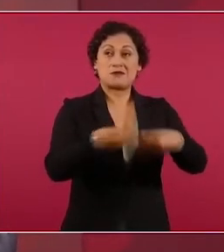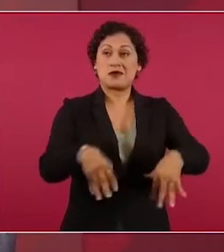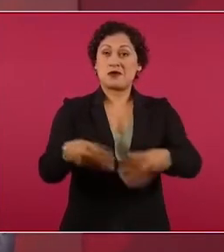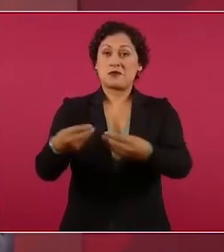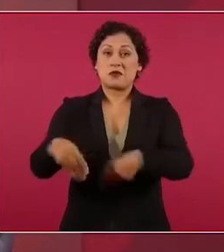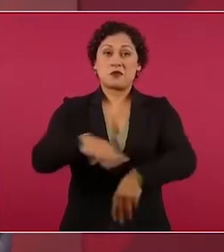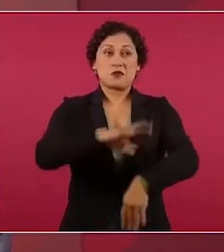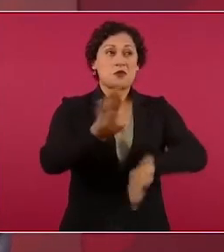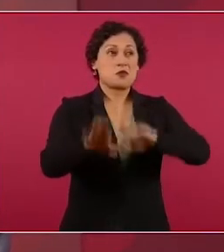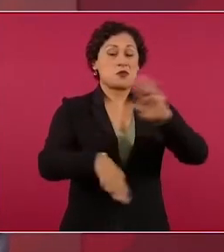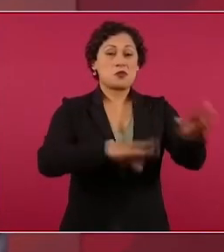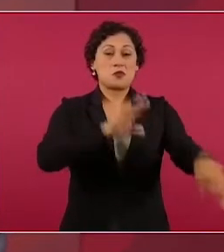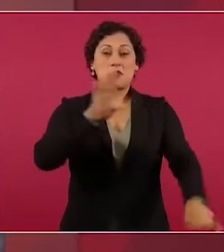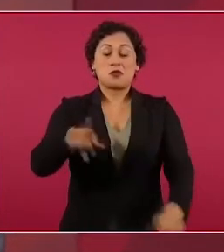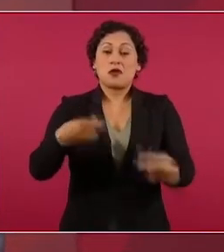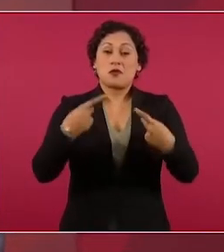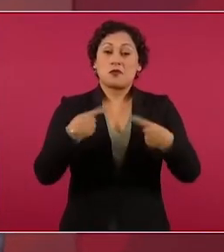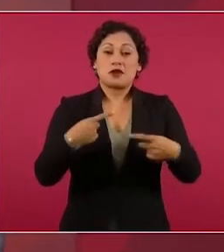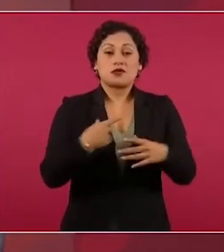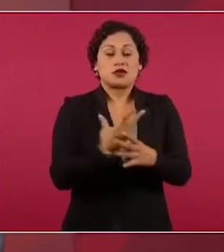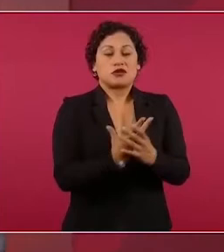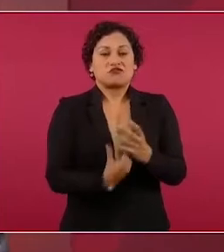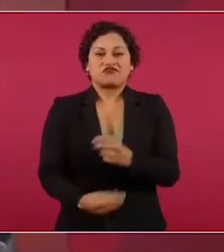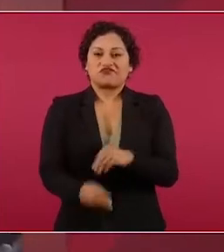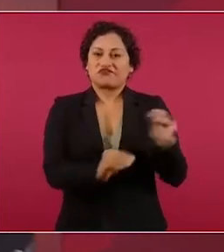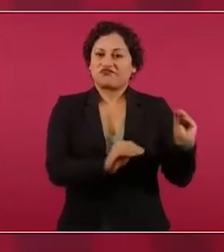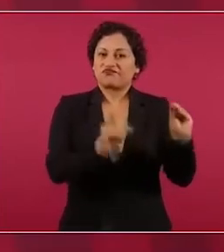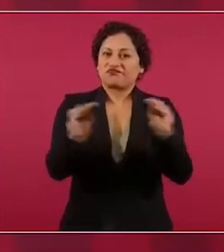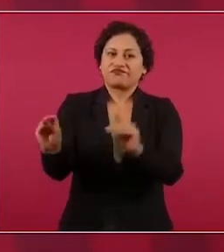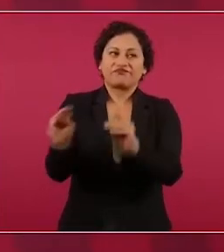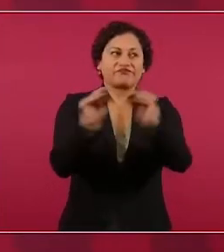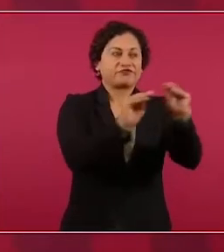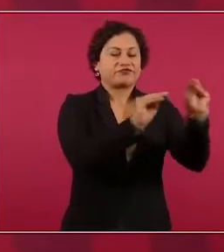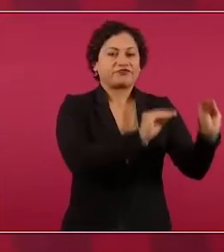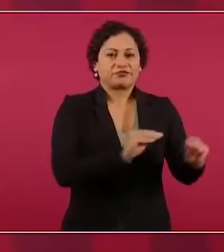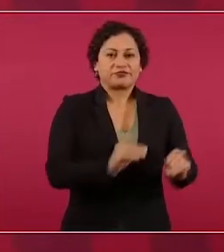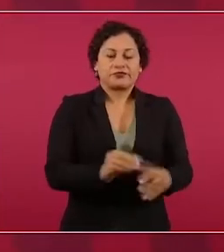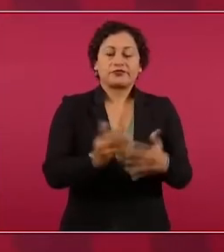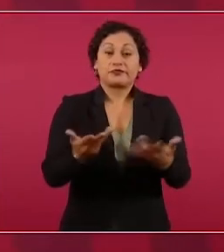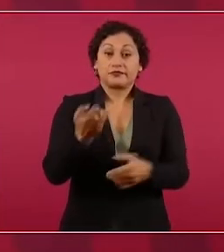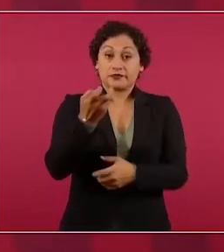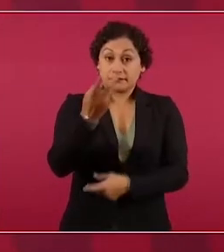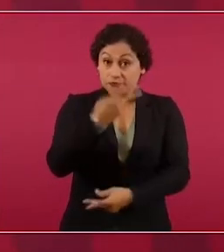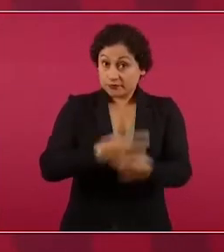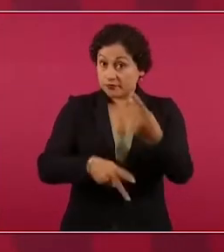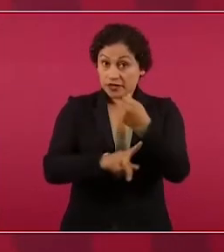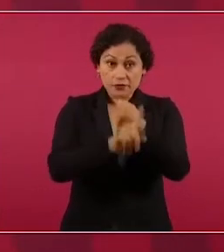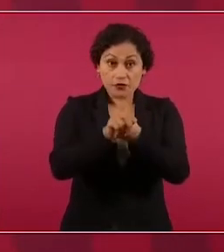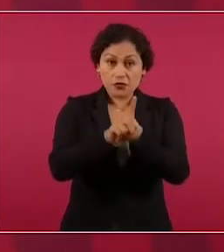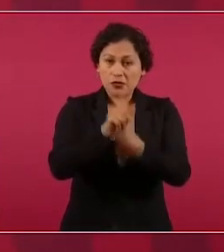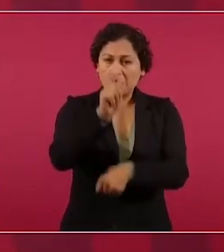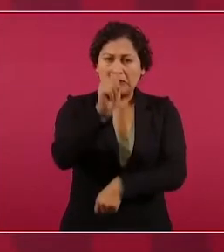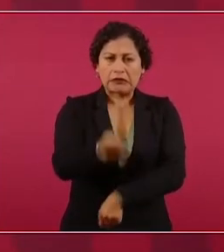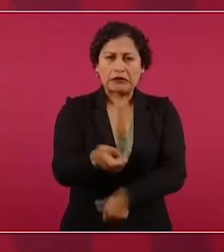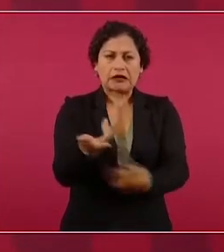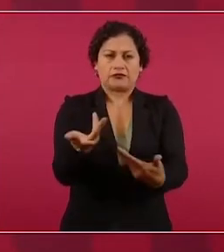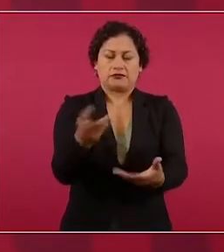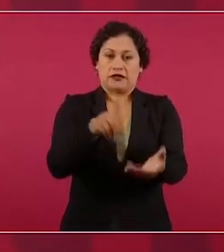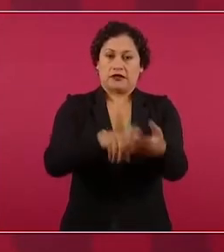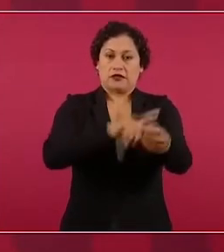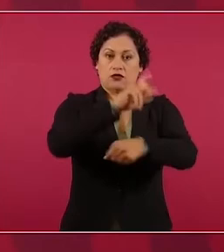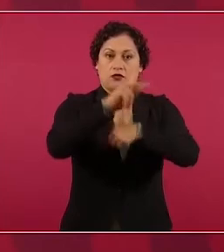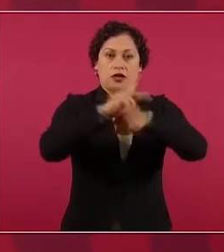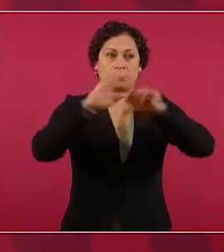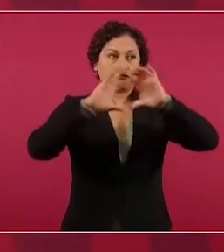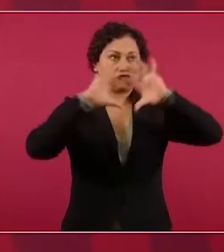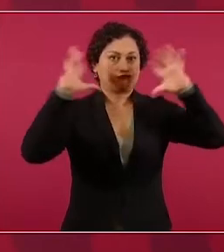También repercute en la economía de los países del mundo,